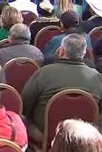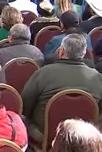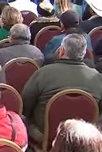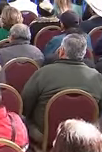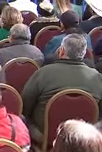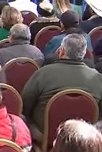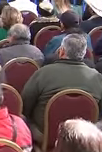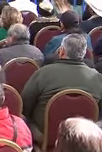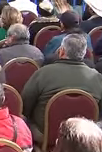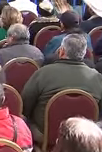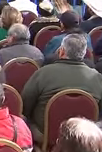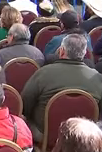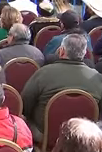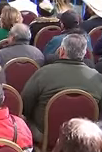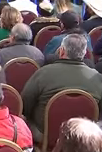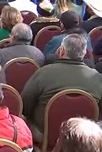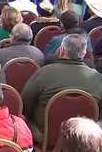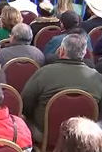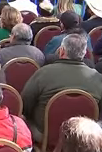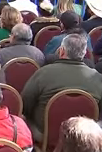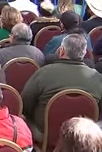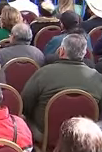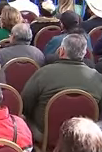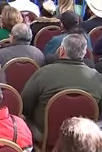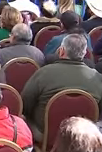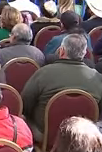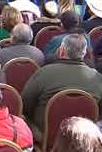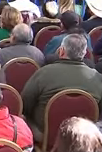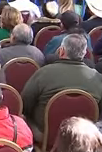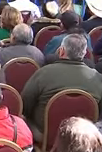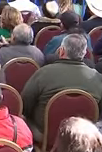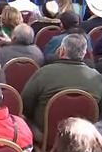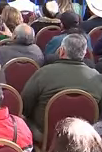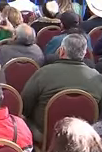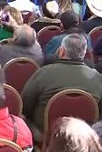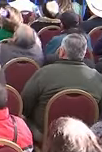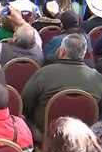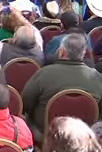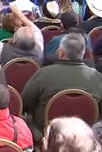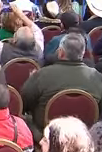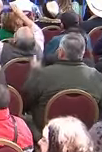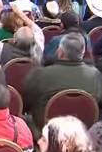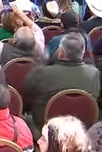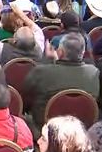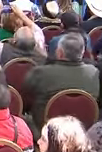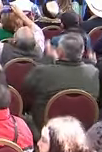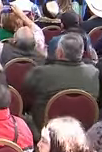estados unidos mexicanos licenciado Andrés Manuel López Obrador